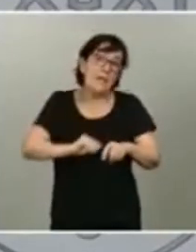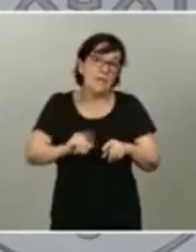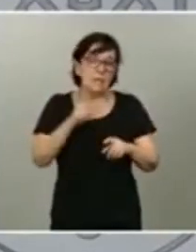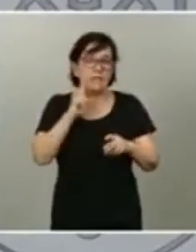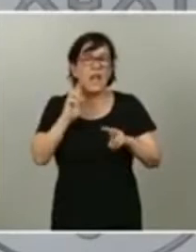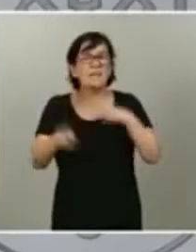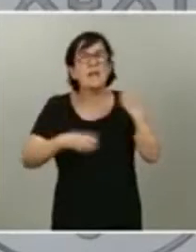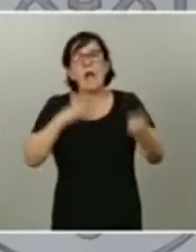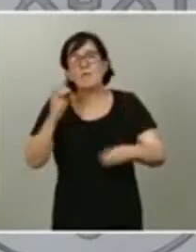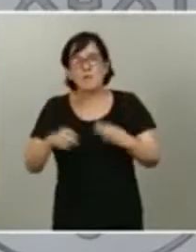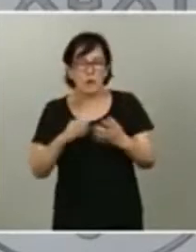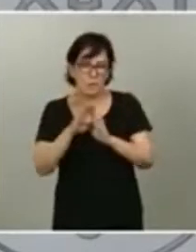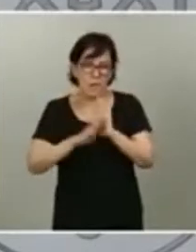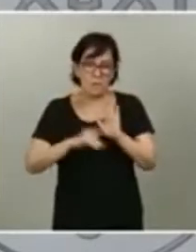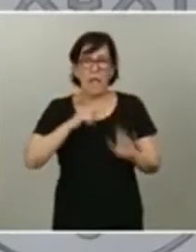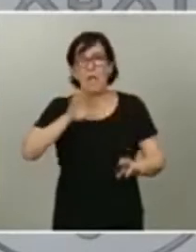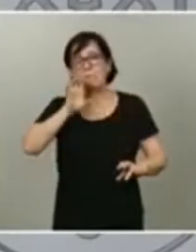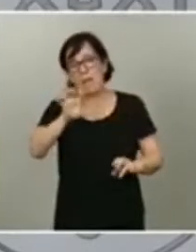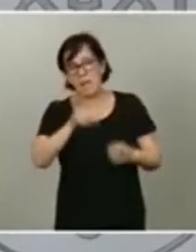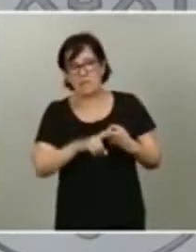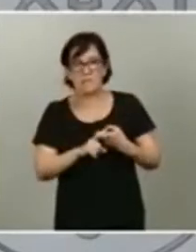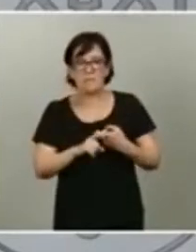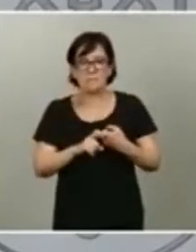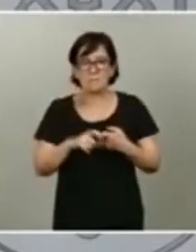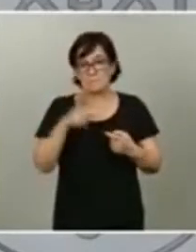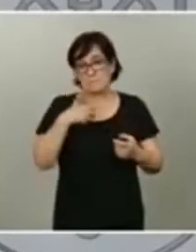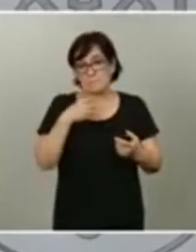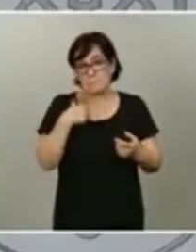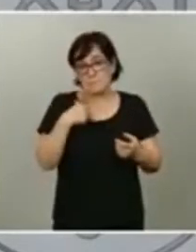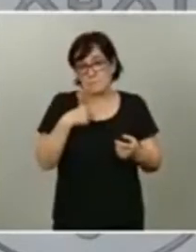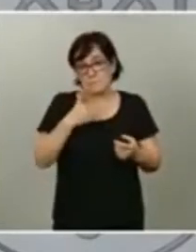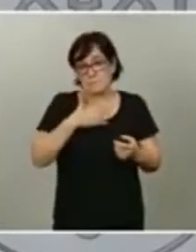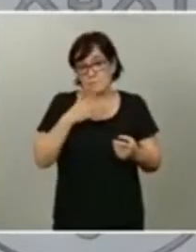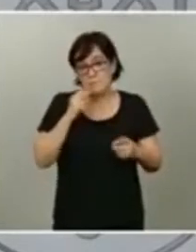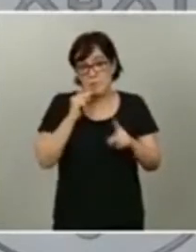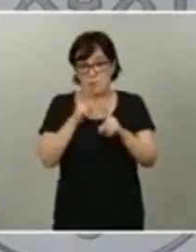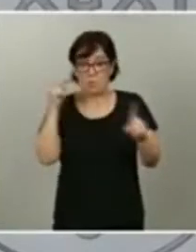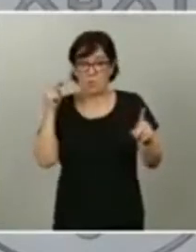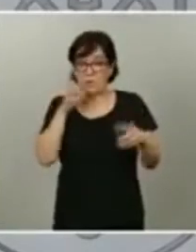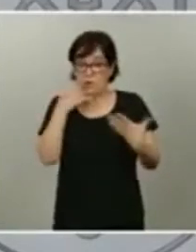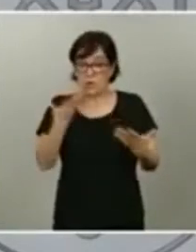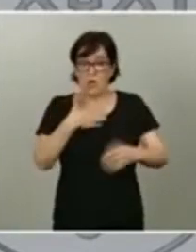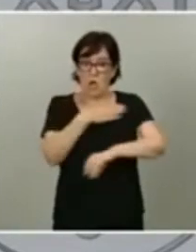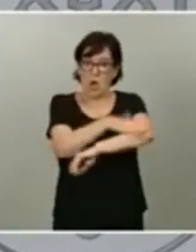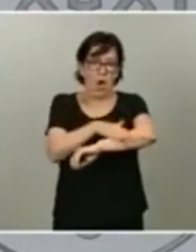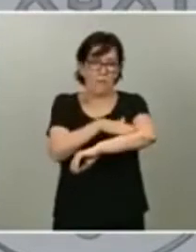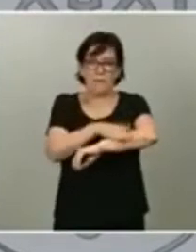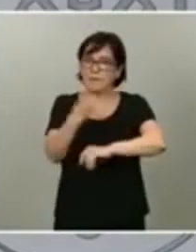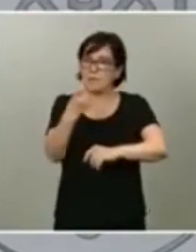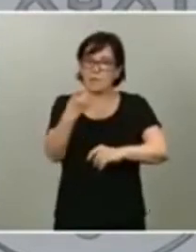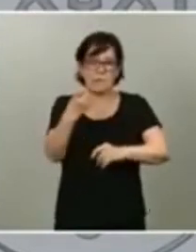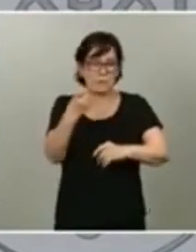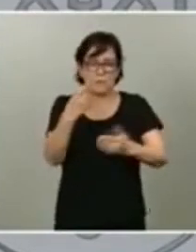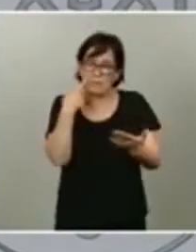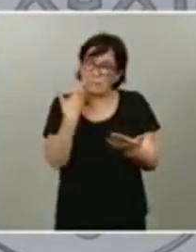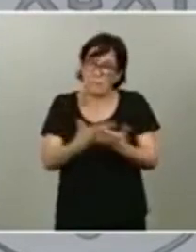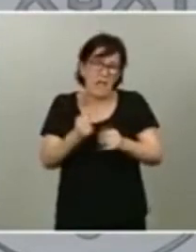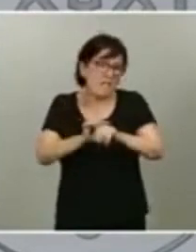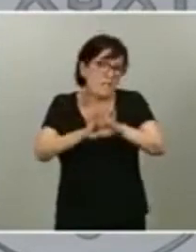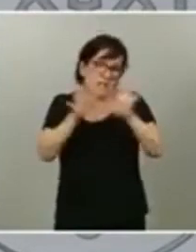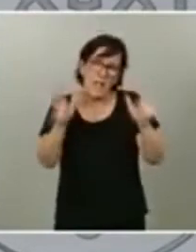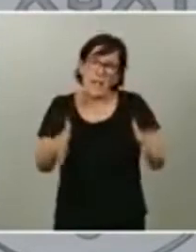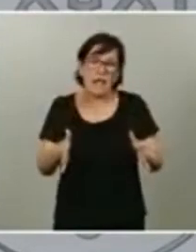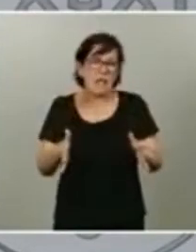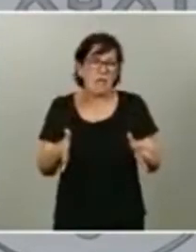para el país que desde el punto de vista de este gobierno necesitan evidentemente una